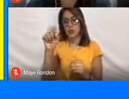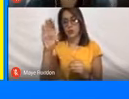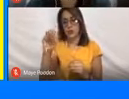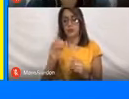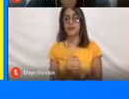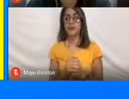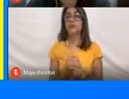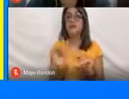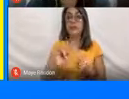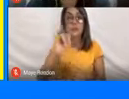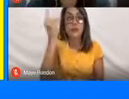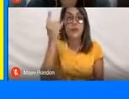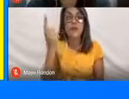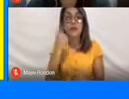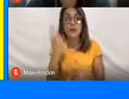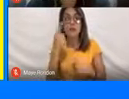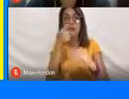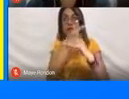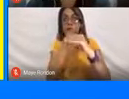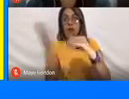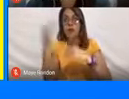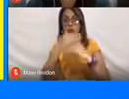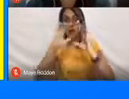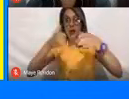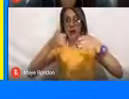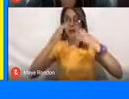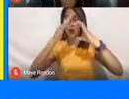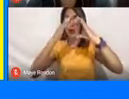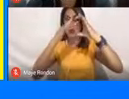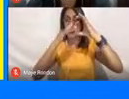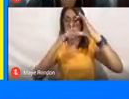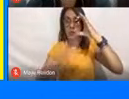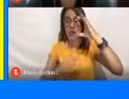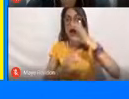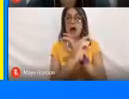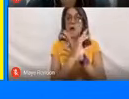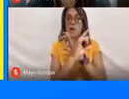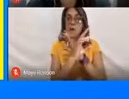Sin embargo, el transcurso de la sesión se irá publicando el enlace en el chat.